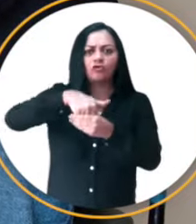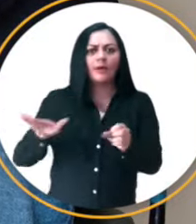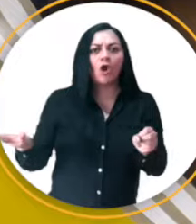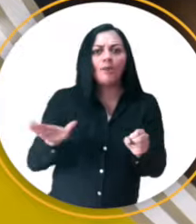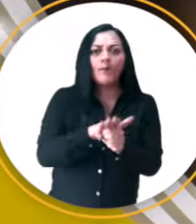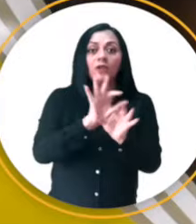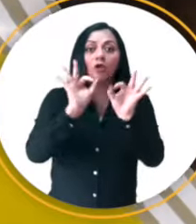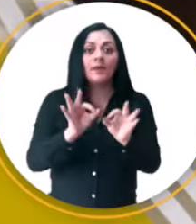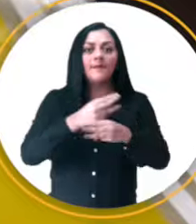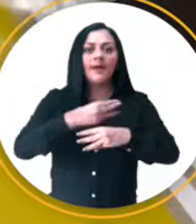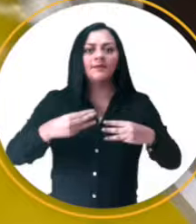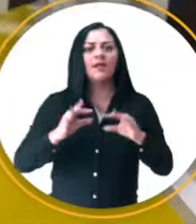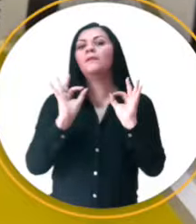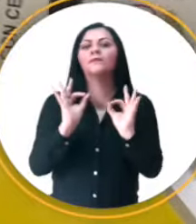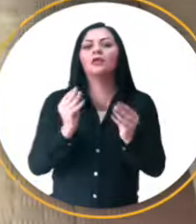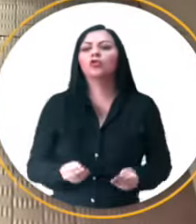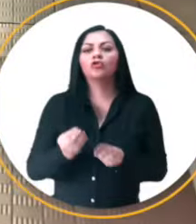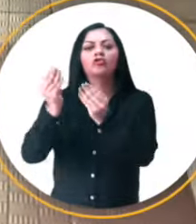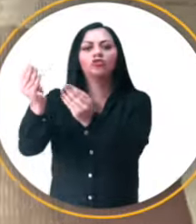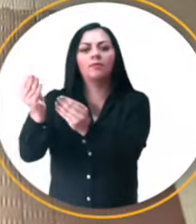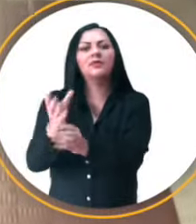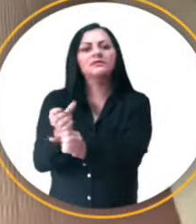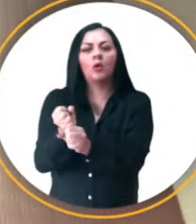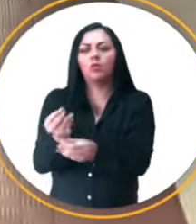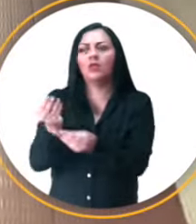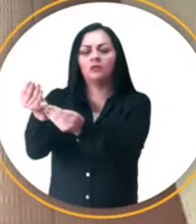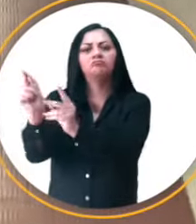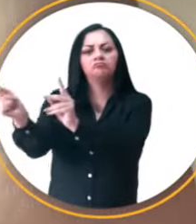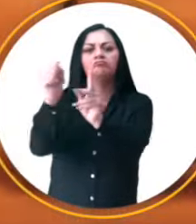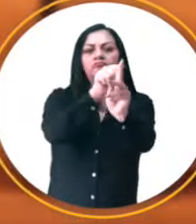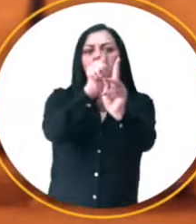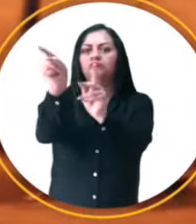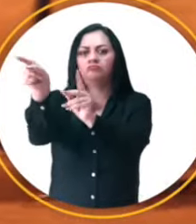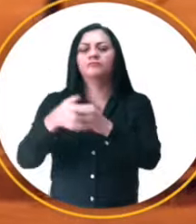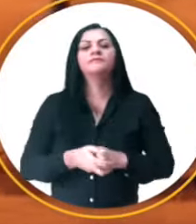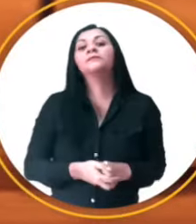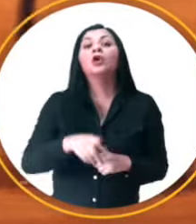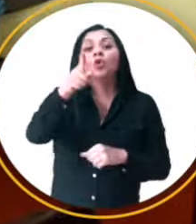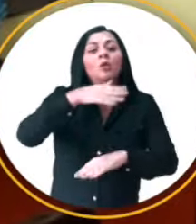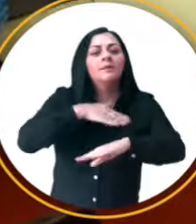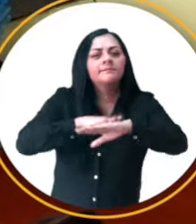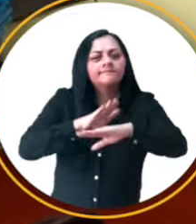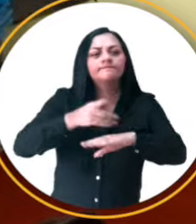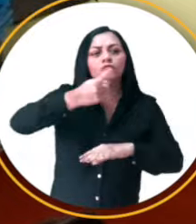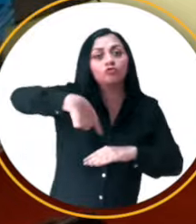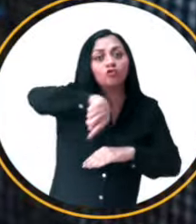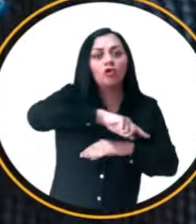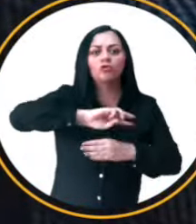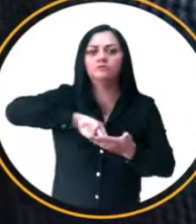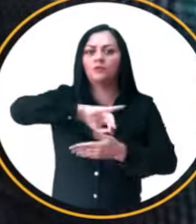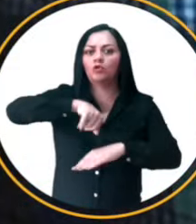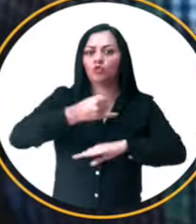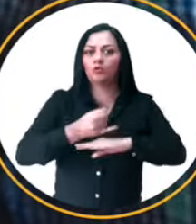sobre contenga todos los documentos y material electoral y se entreguen a las personas autorizadas para su traslado. Invitamos a quienes fueron